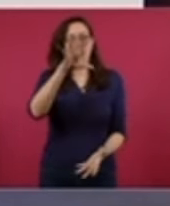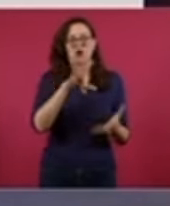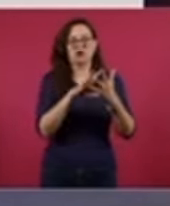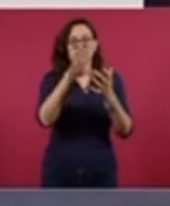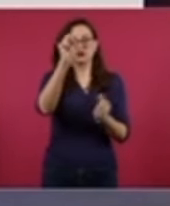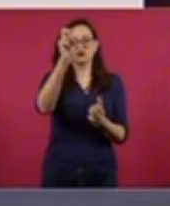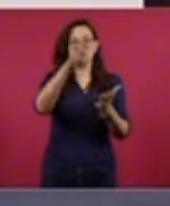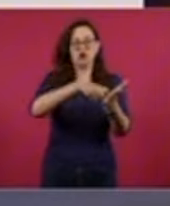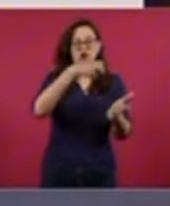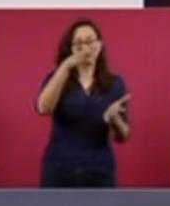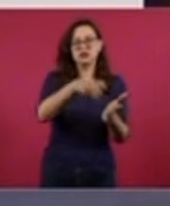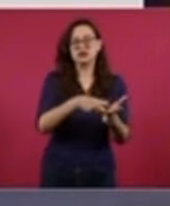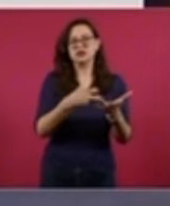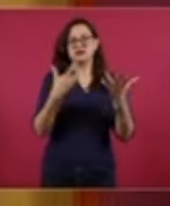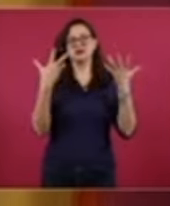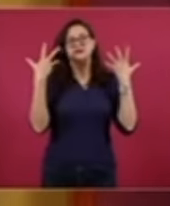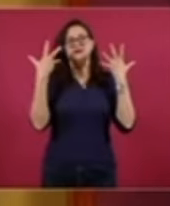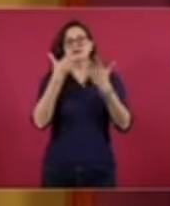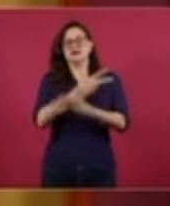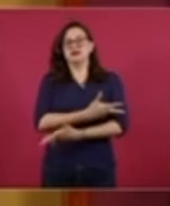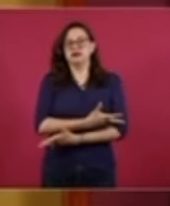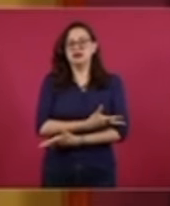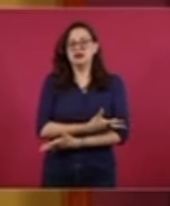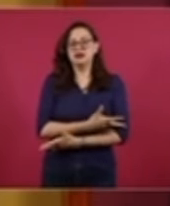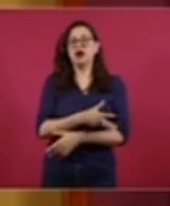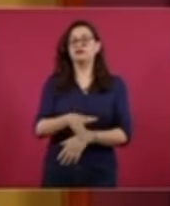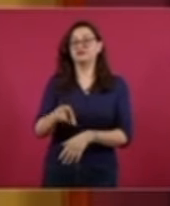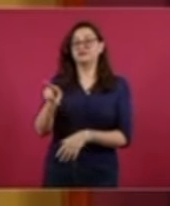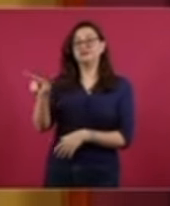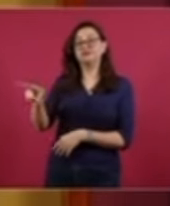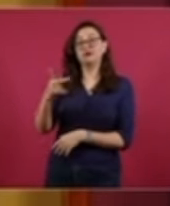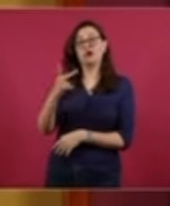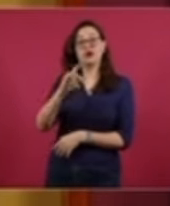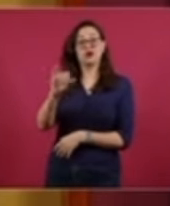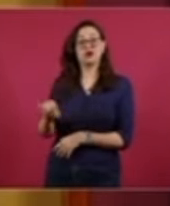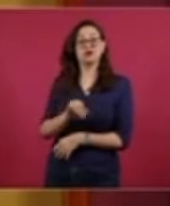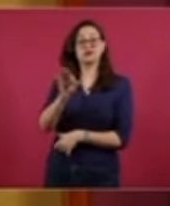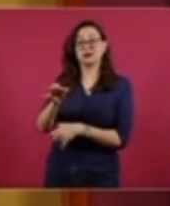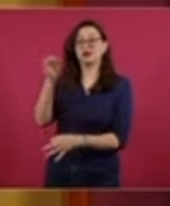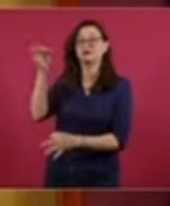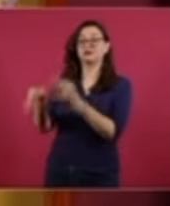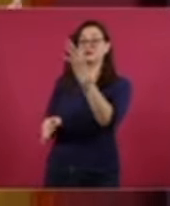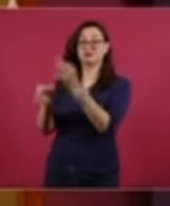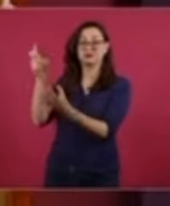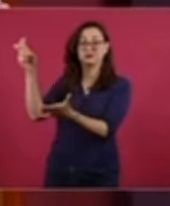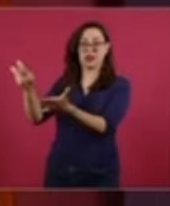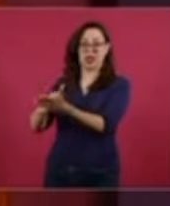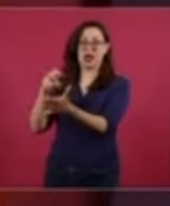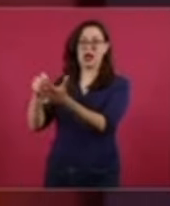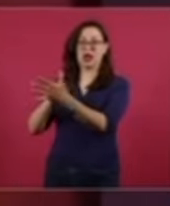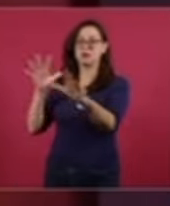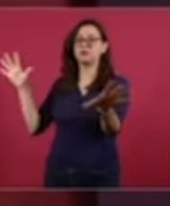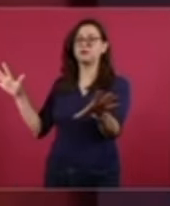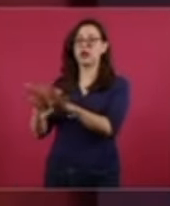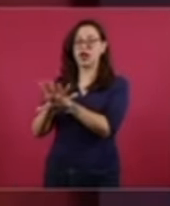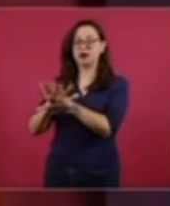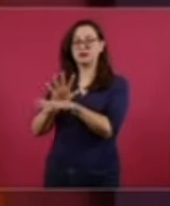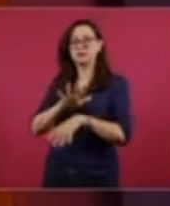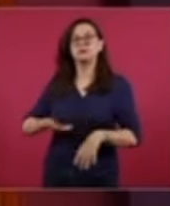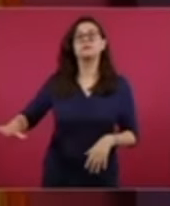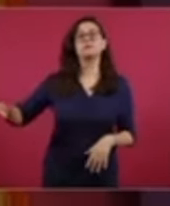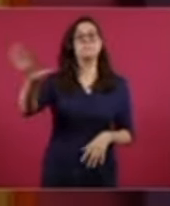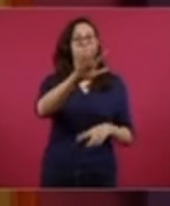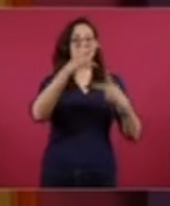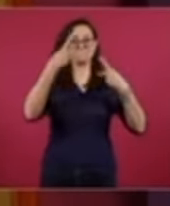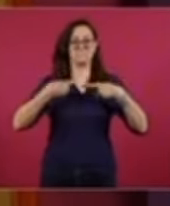llevar a cabo la reforma al Poder Judicial y con ello que la gente pueda votar